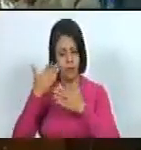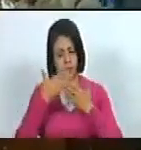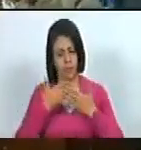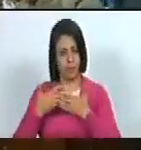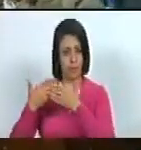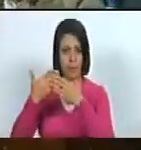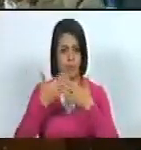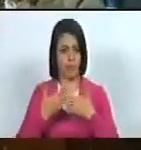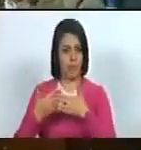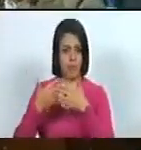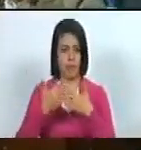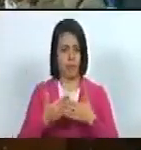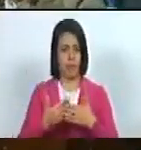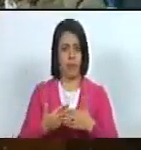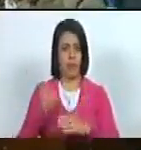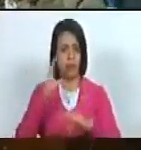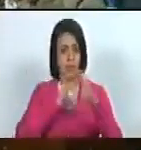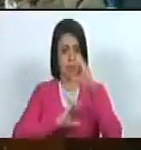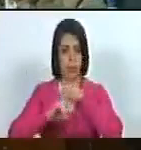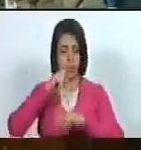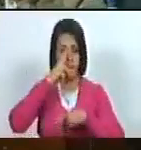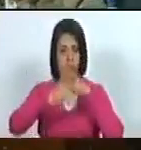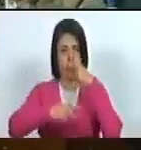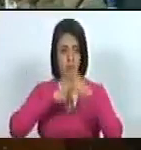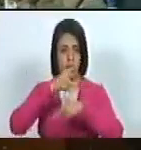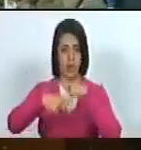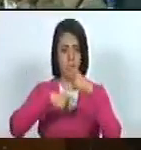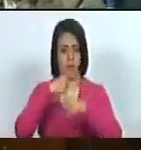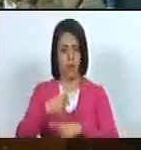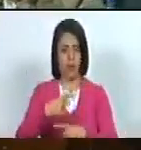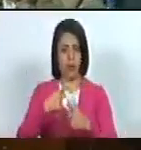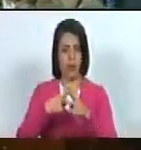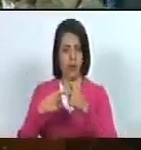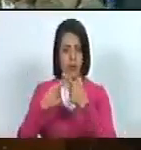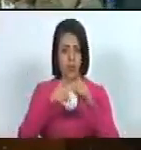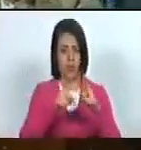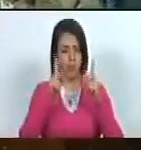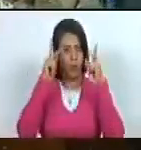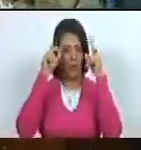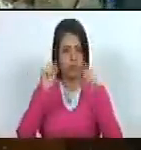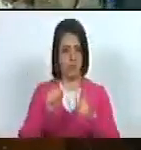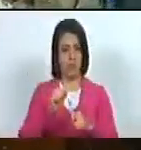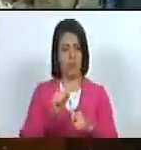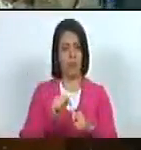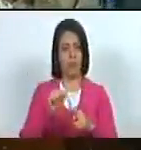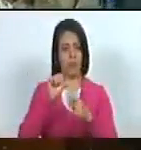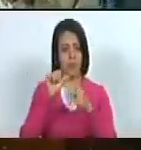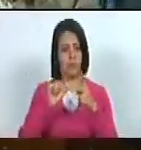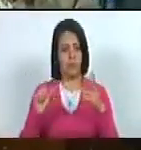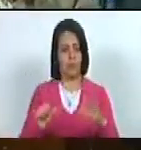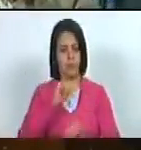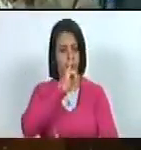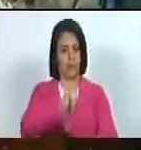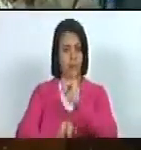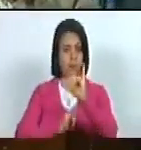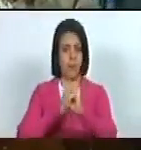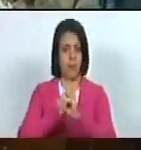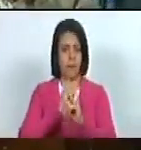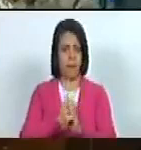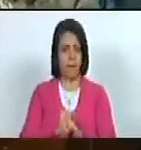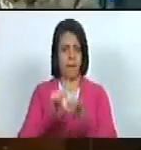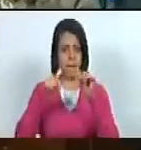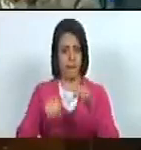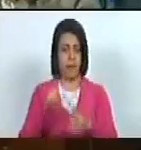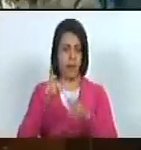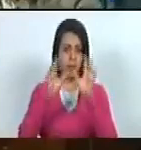en las ciencias políticas y luego en sus especializaciones en el área internacional y que